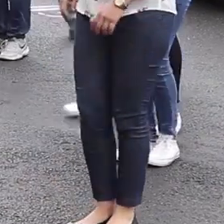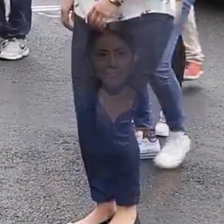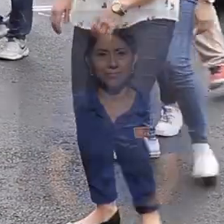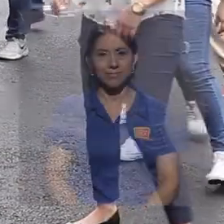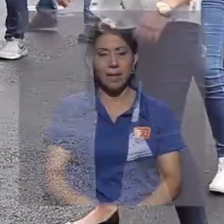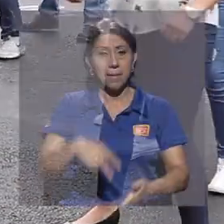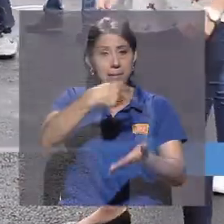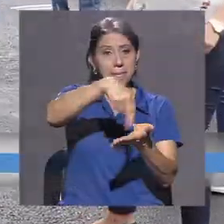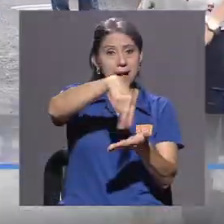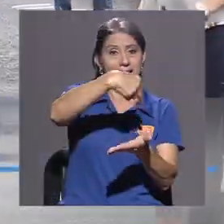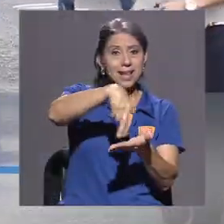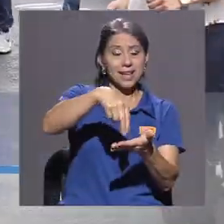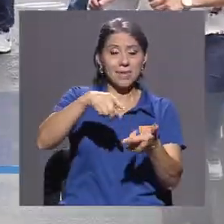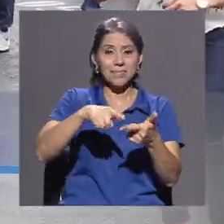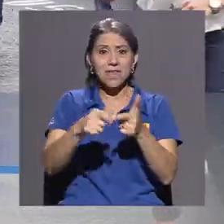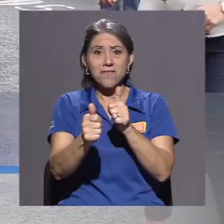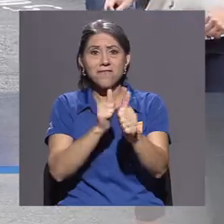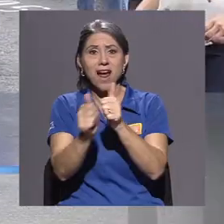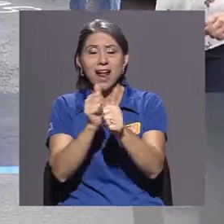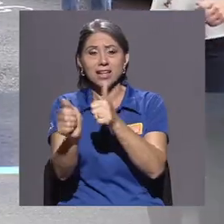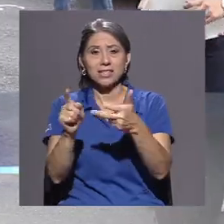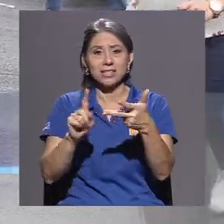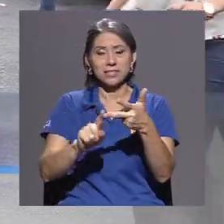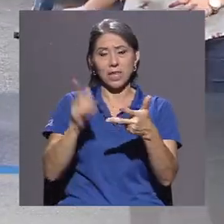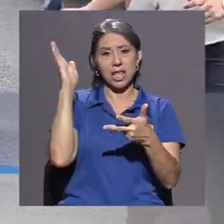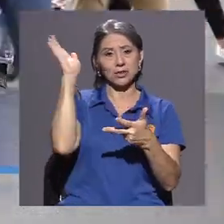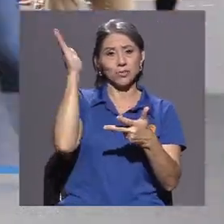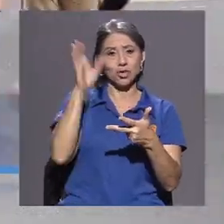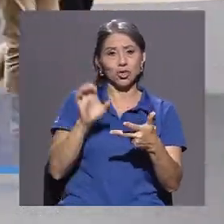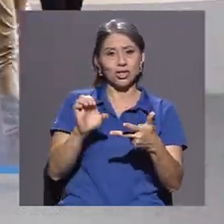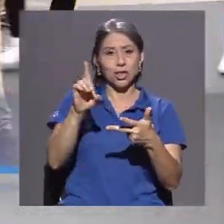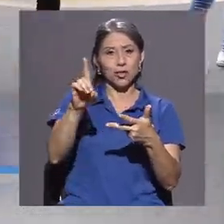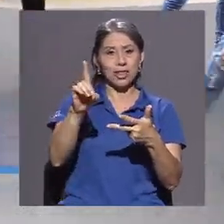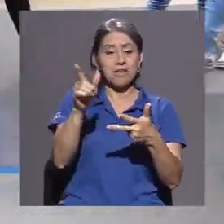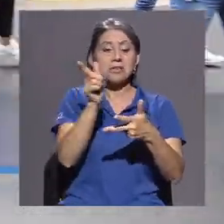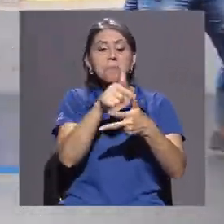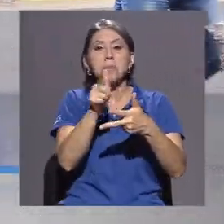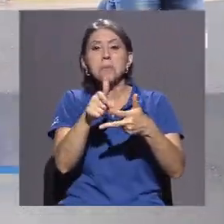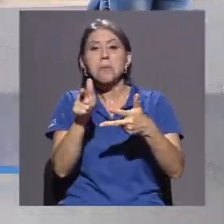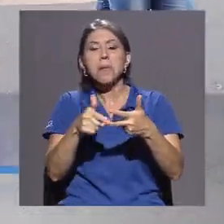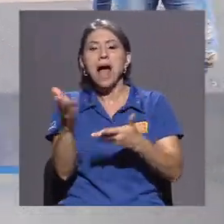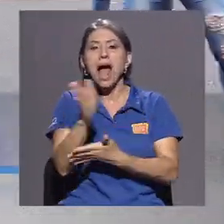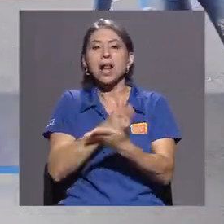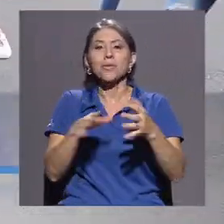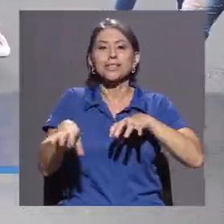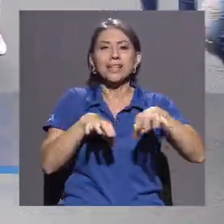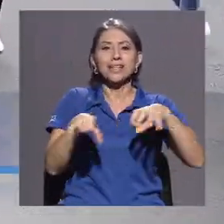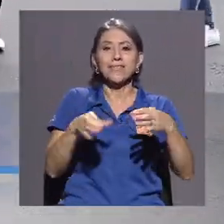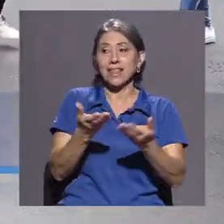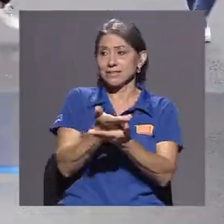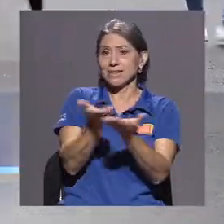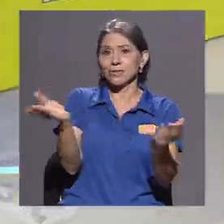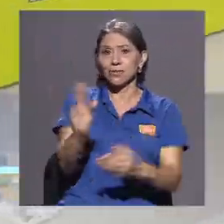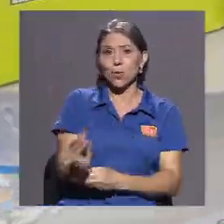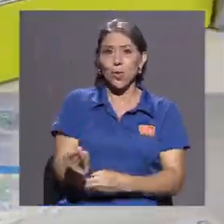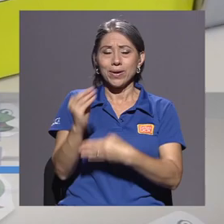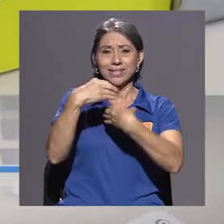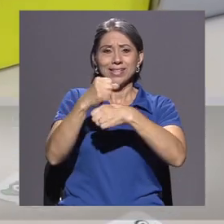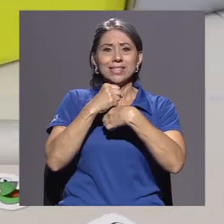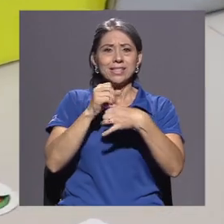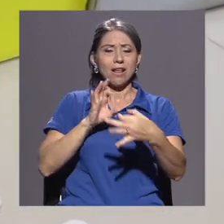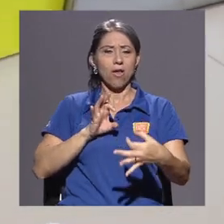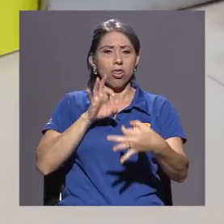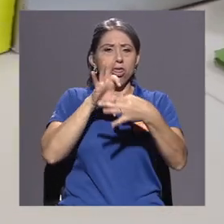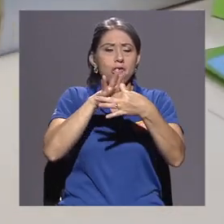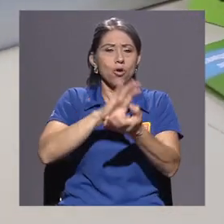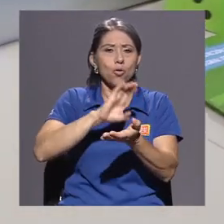Baile, rallies, exposiciones educativas fueron algunas de las actividades que estos jóvenes realizaron en el marco